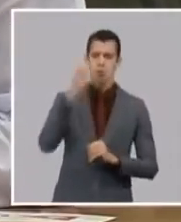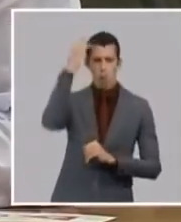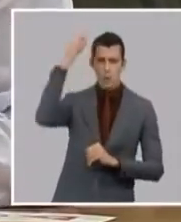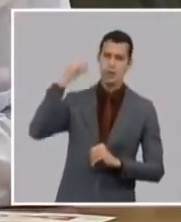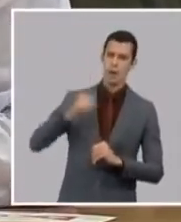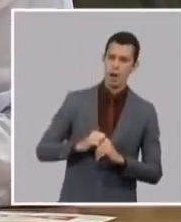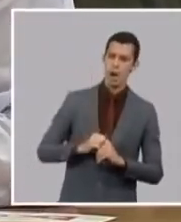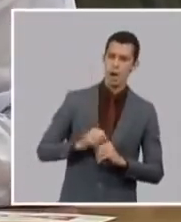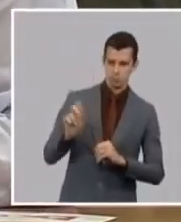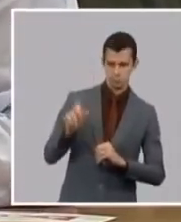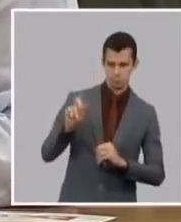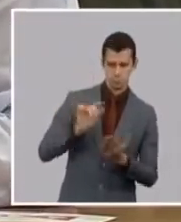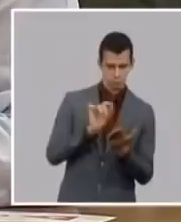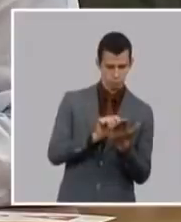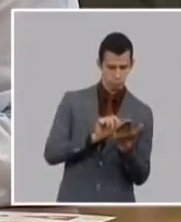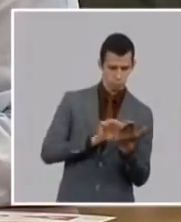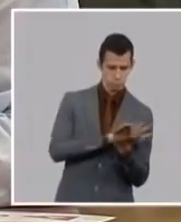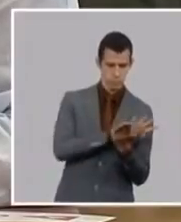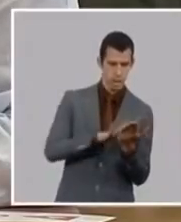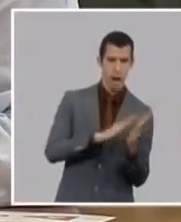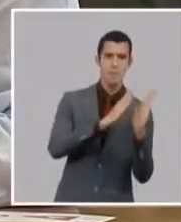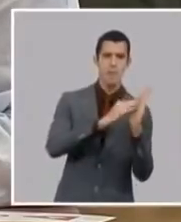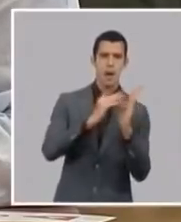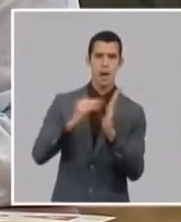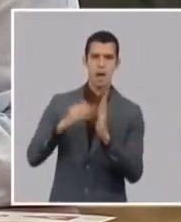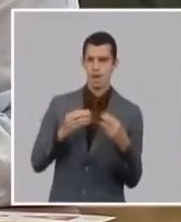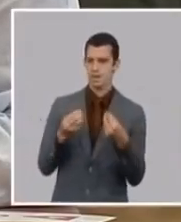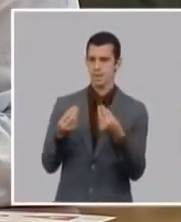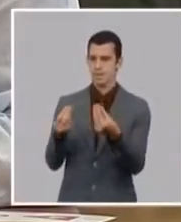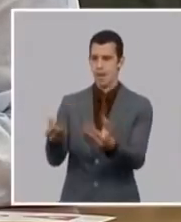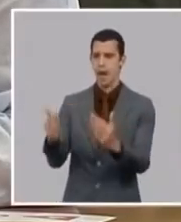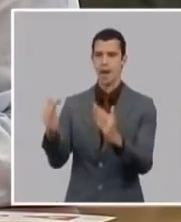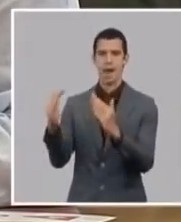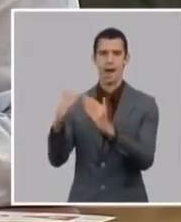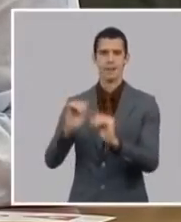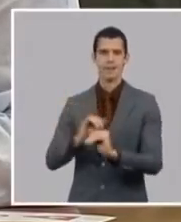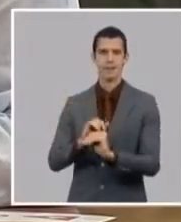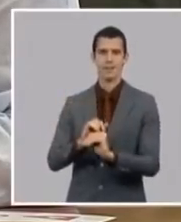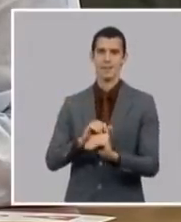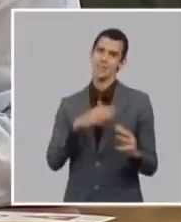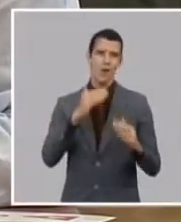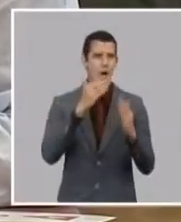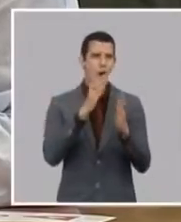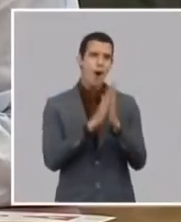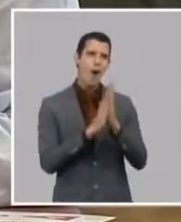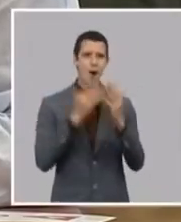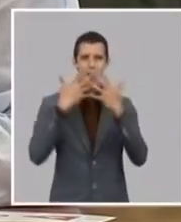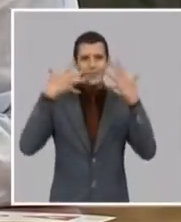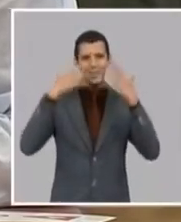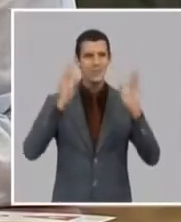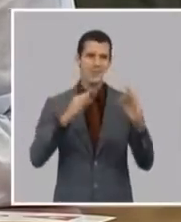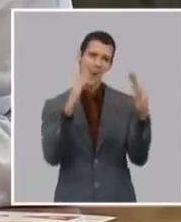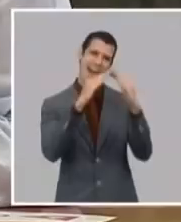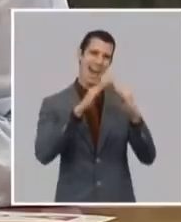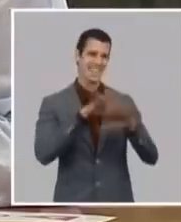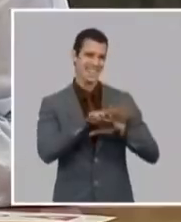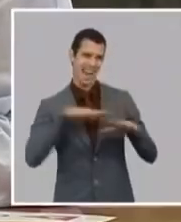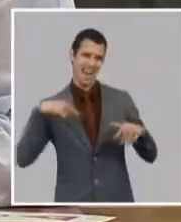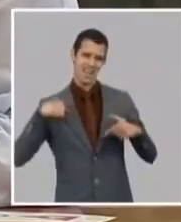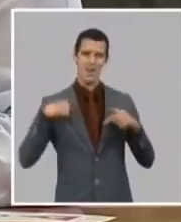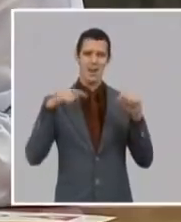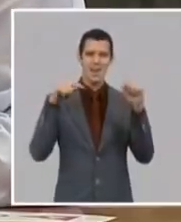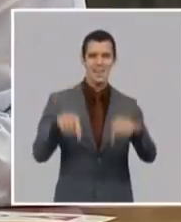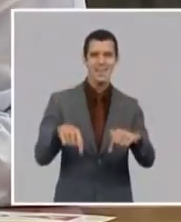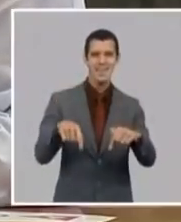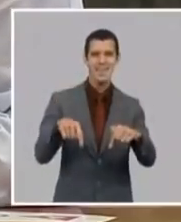beber o querían hacer otro tipo de de cosas ahora con la crudeza con que lo